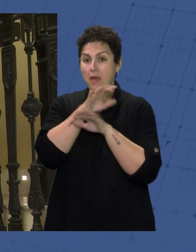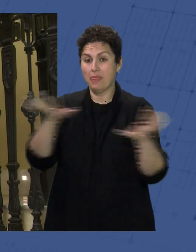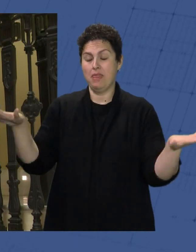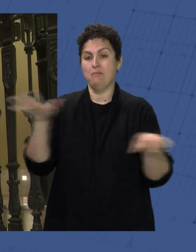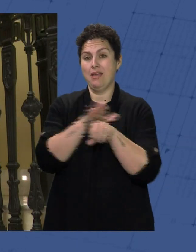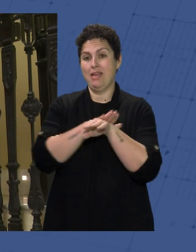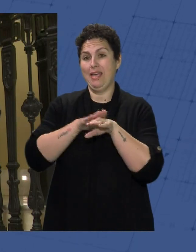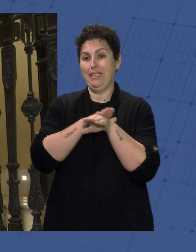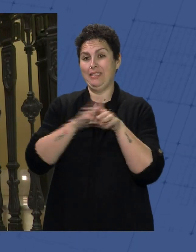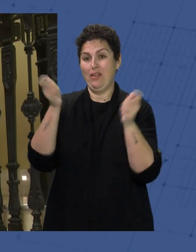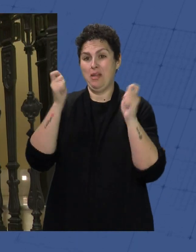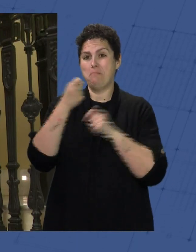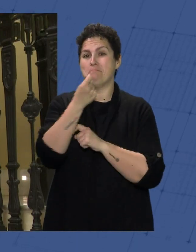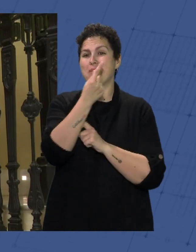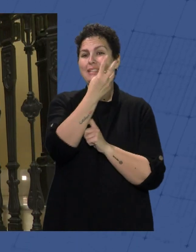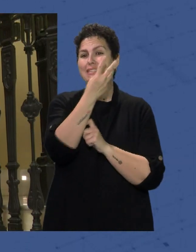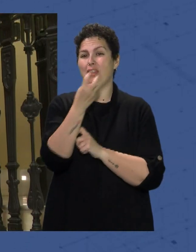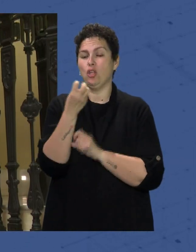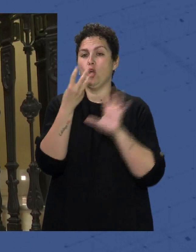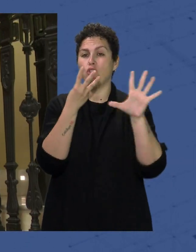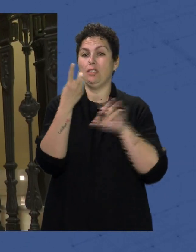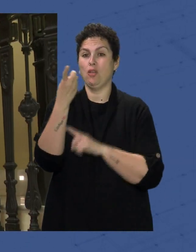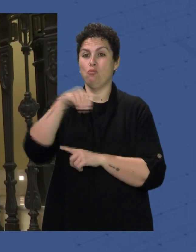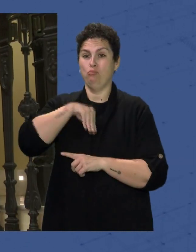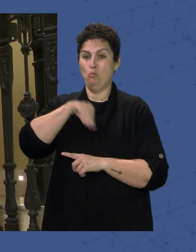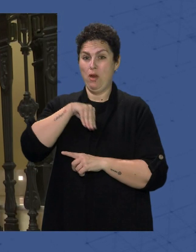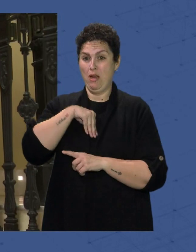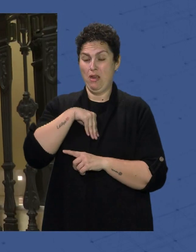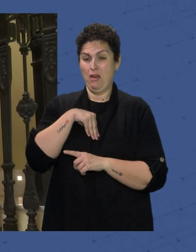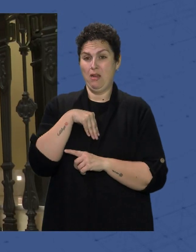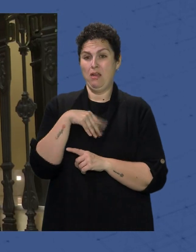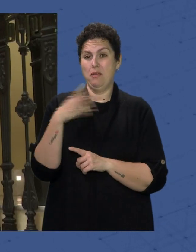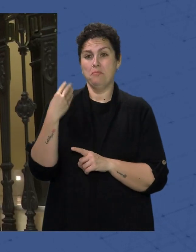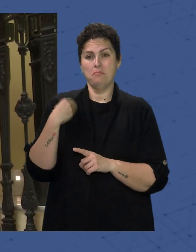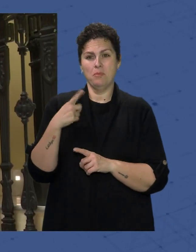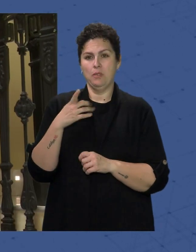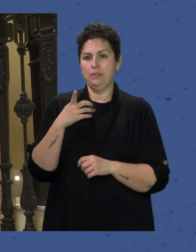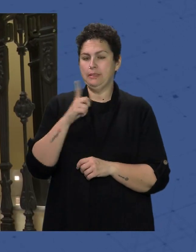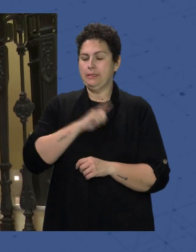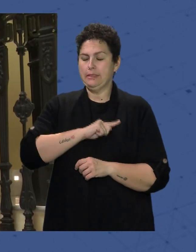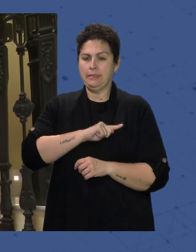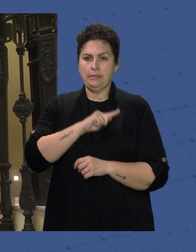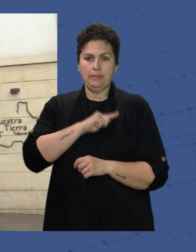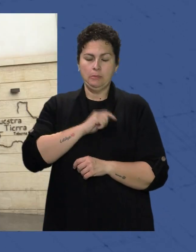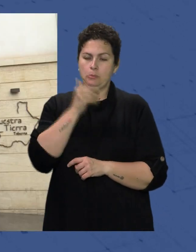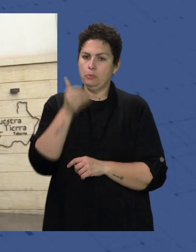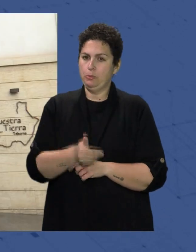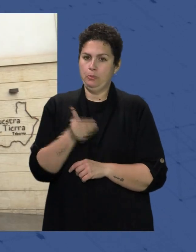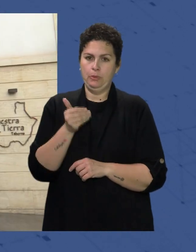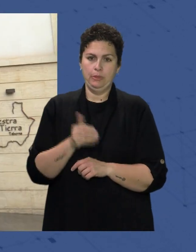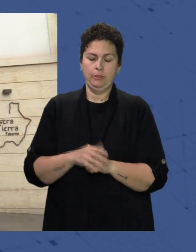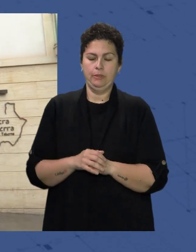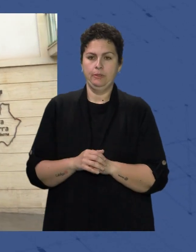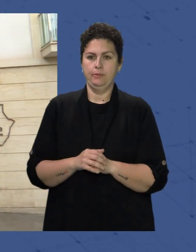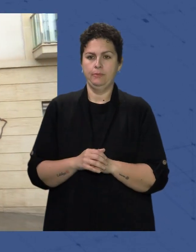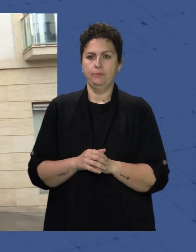Se han producido 1.381 fallecimientos De los cuales Lo sentimos De una forma Muy importante De esta manera